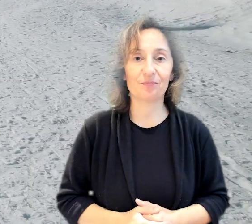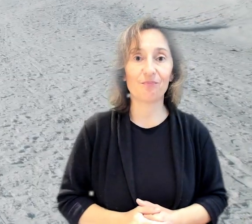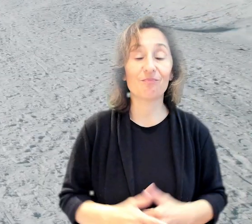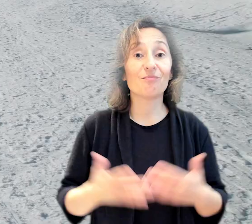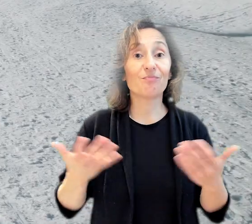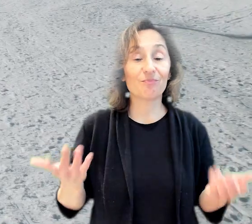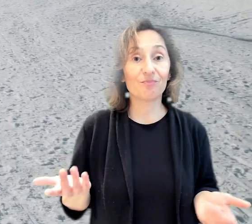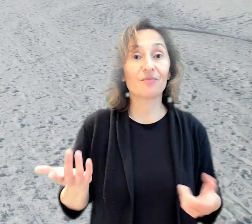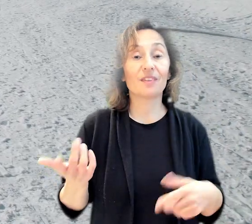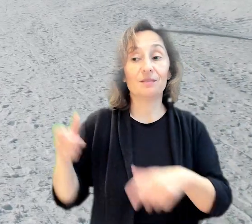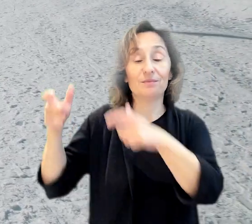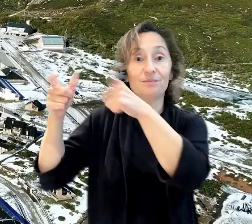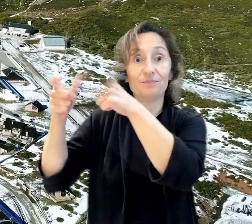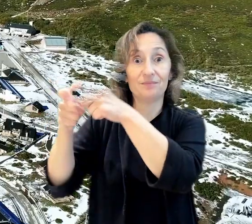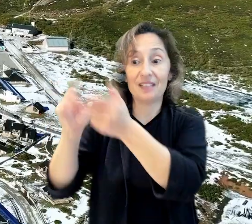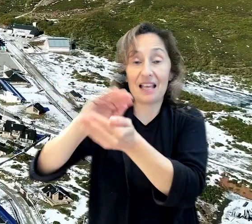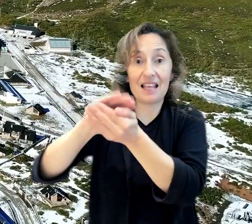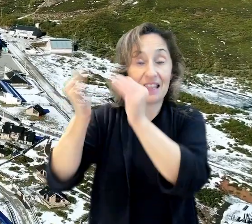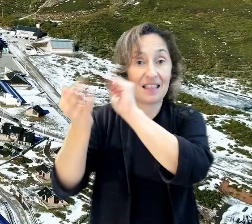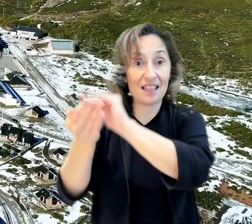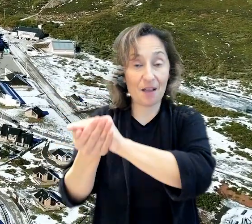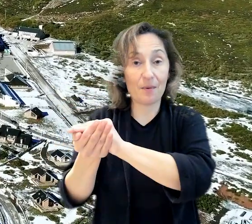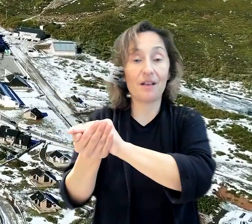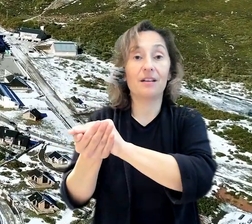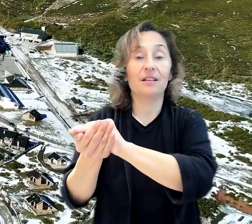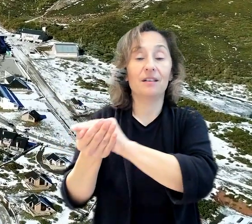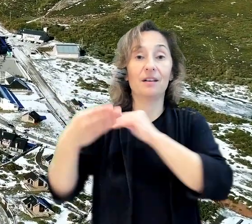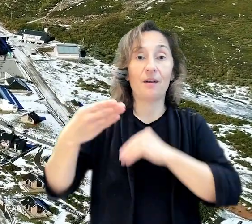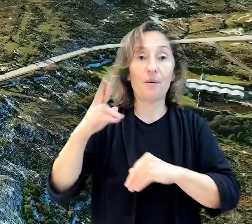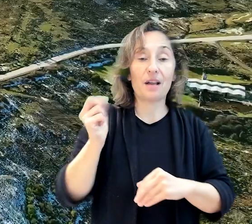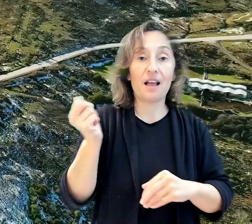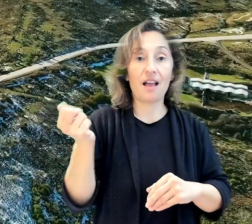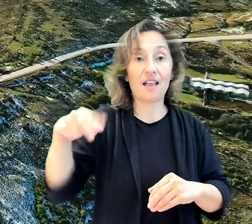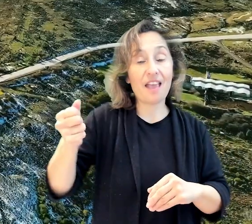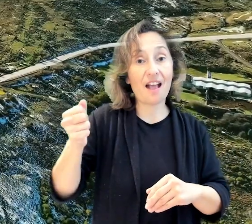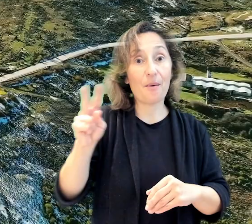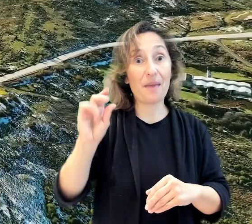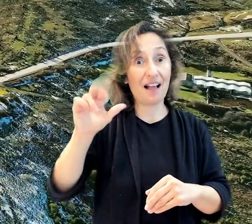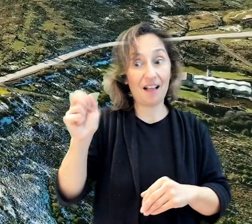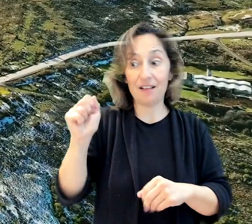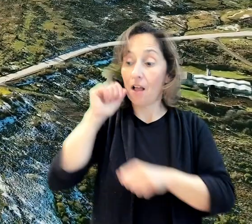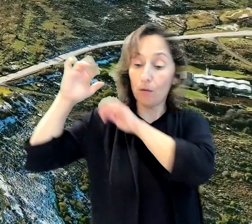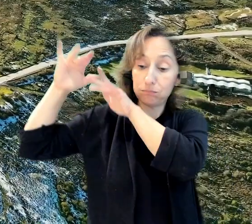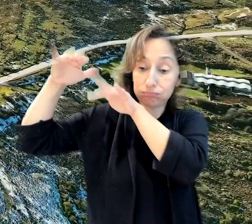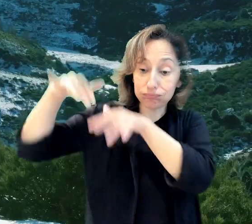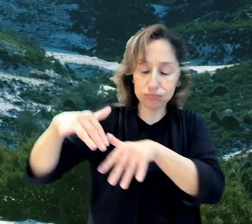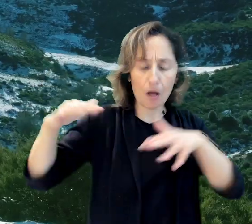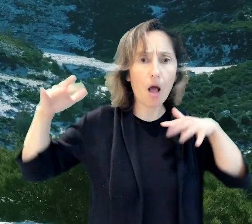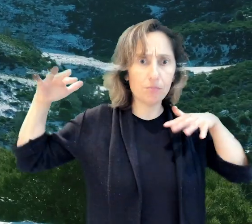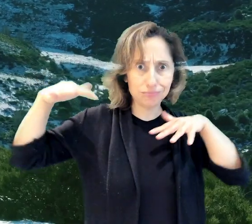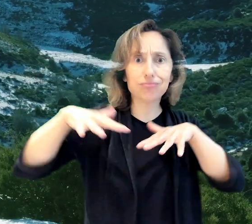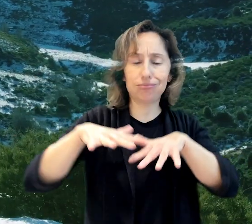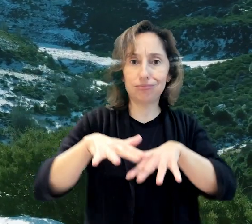Pero cuando se produce la fusión de las nieves del circo glacial de Braña Vieja, se producen